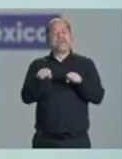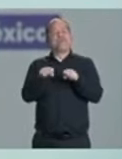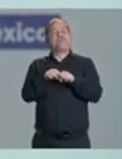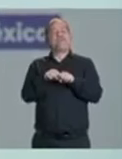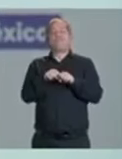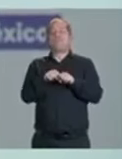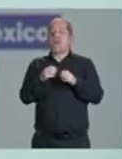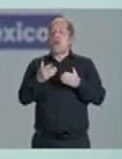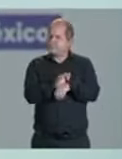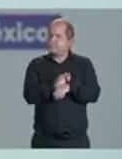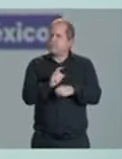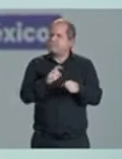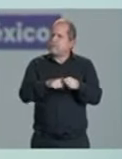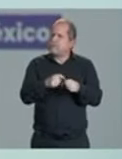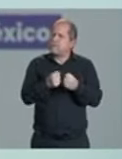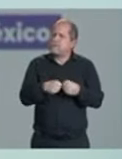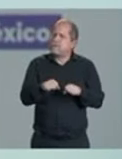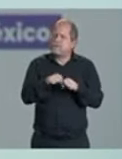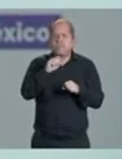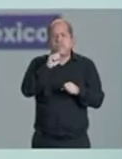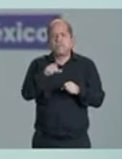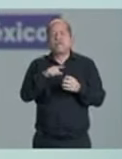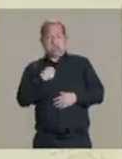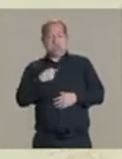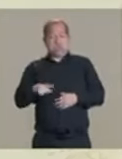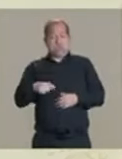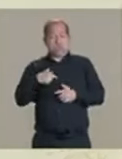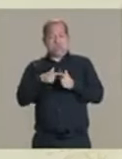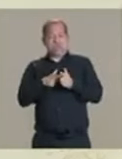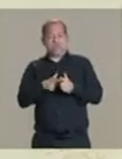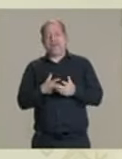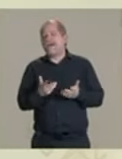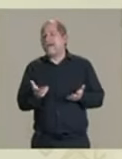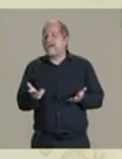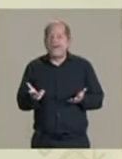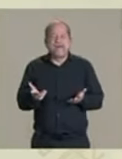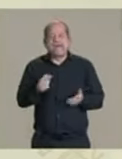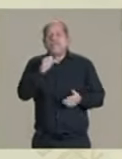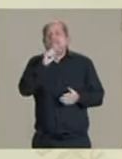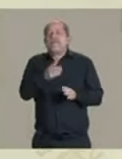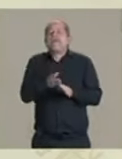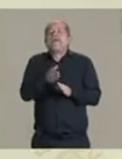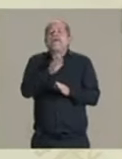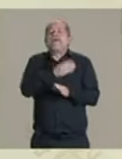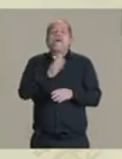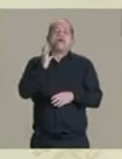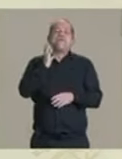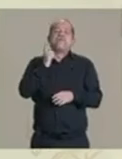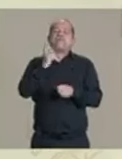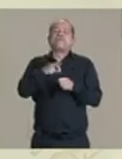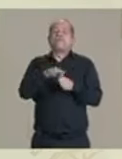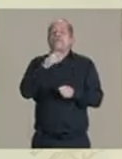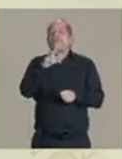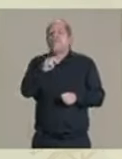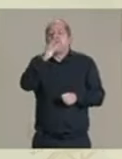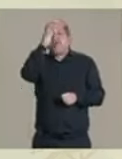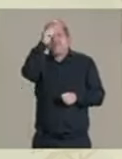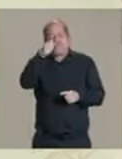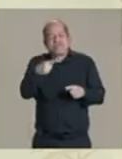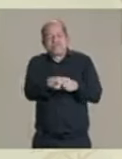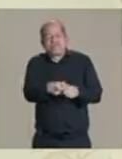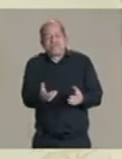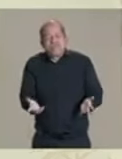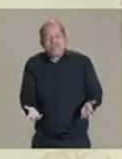repartidores. Y también todos los programas sociales los vamos a mantener y aumentar cada año por encima de la inflación.